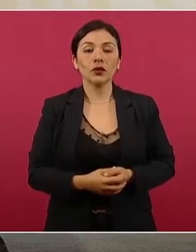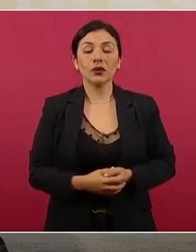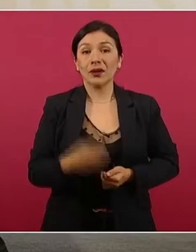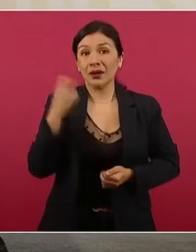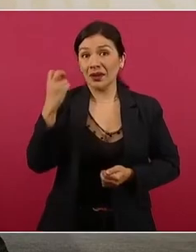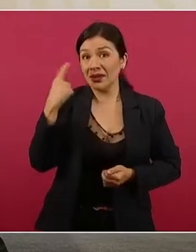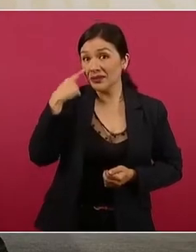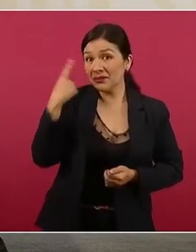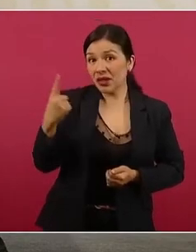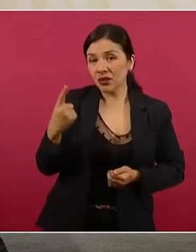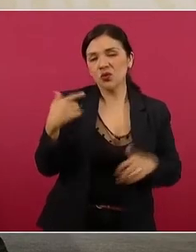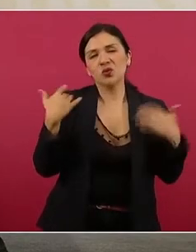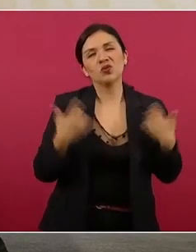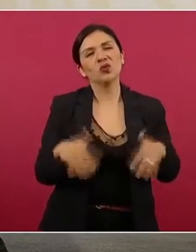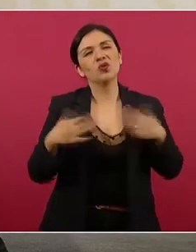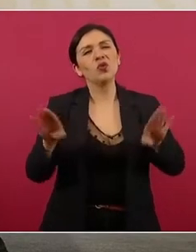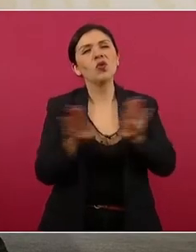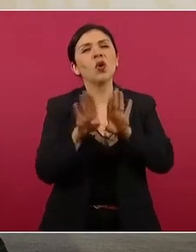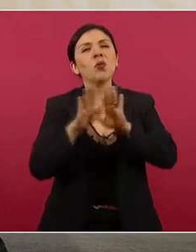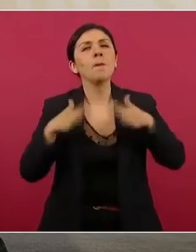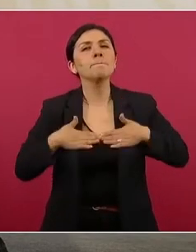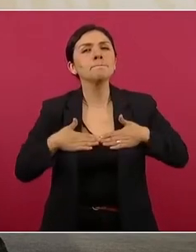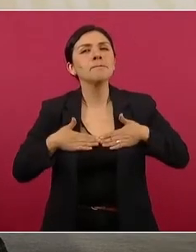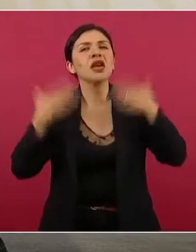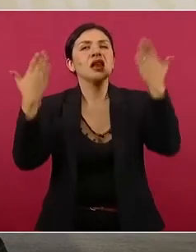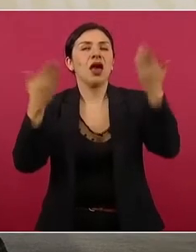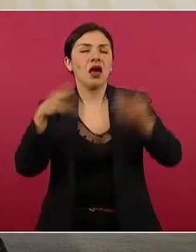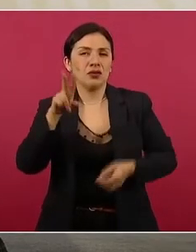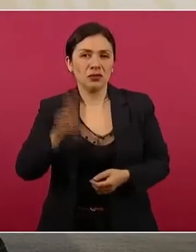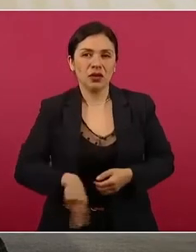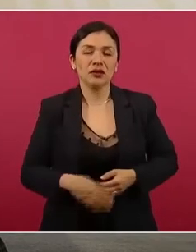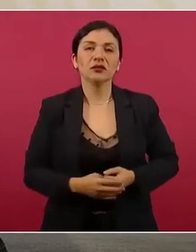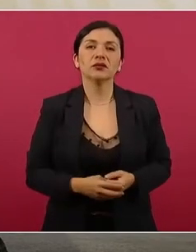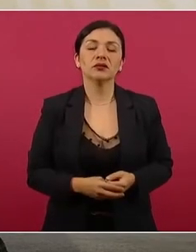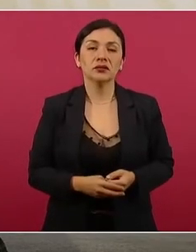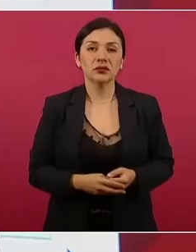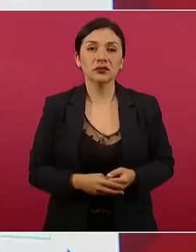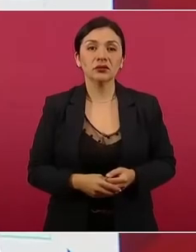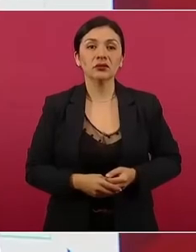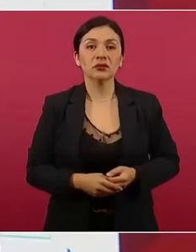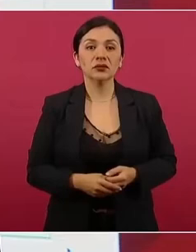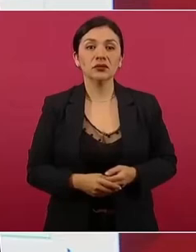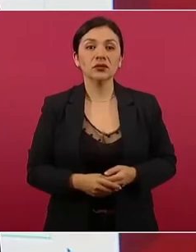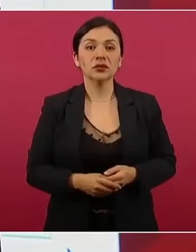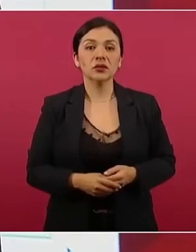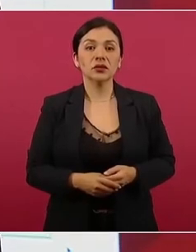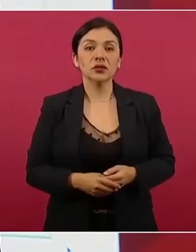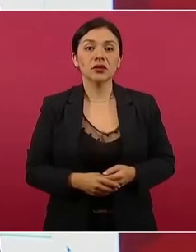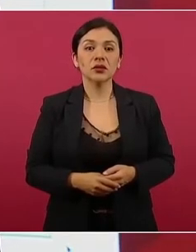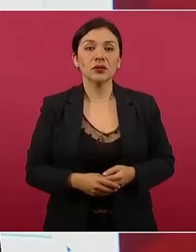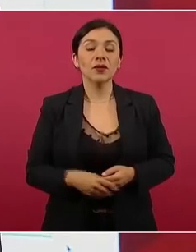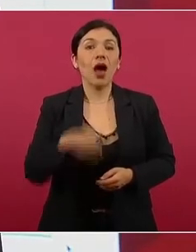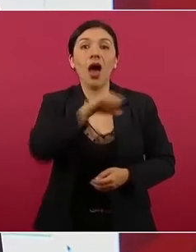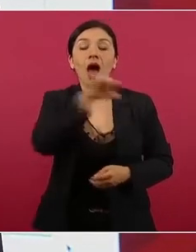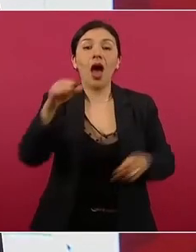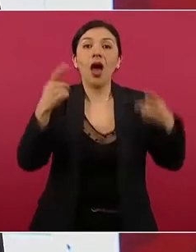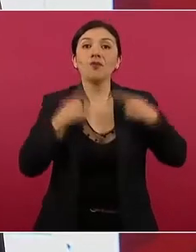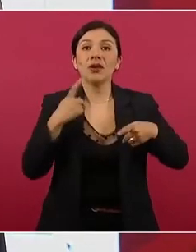de nuestros paisanos.